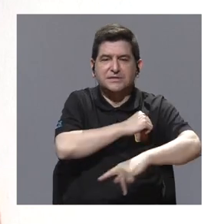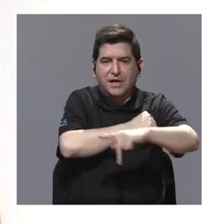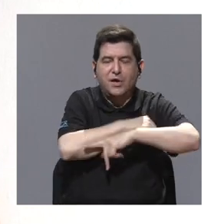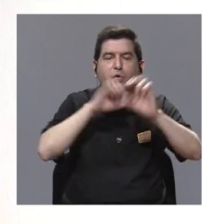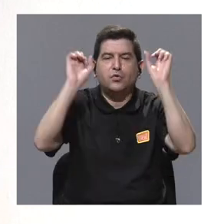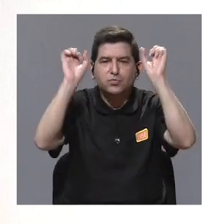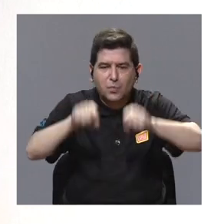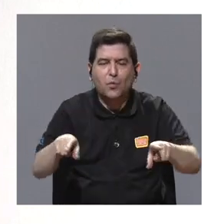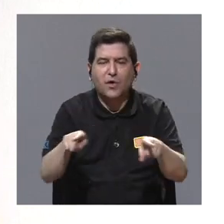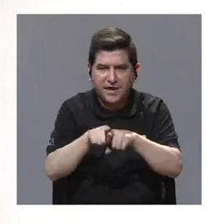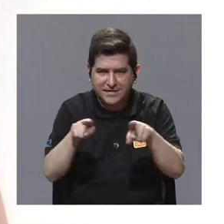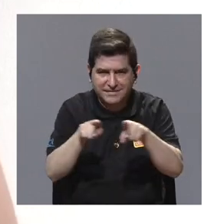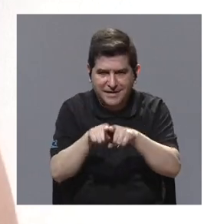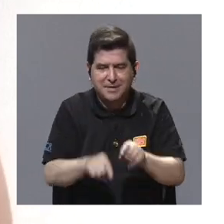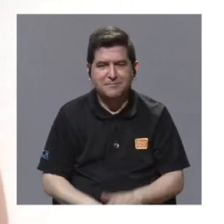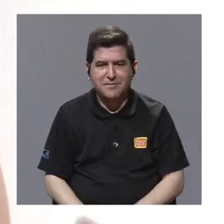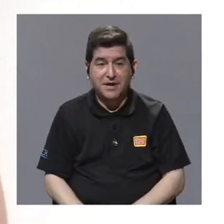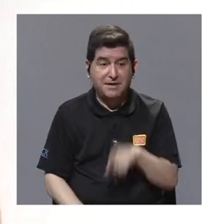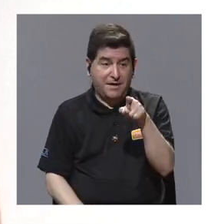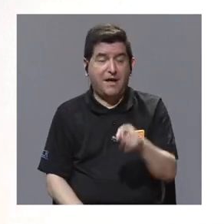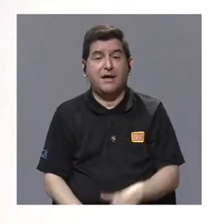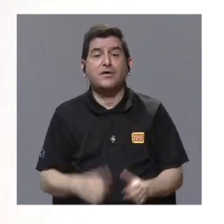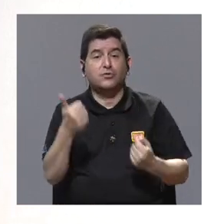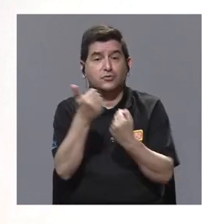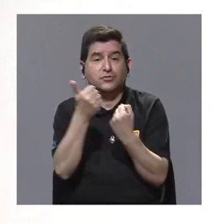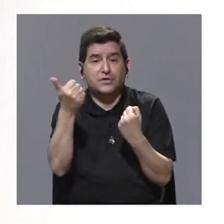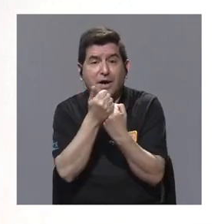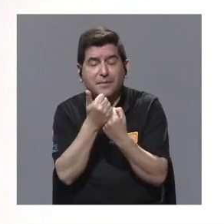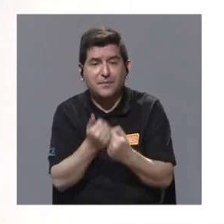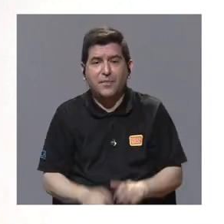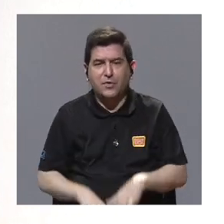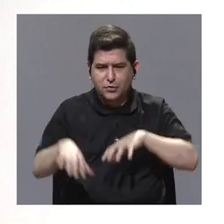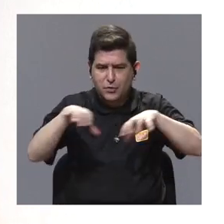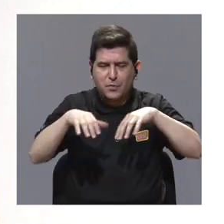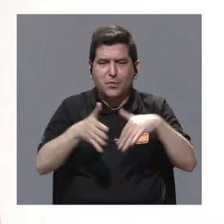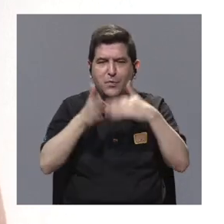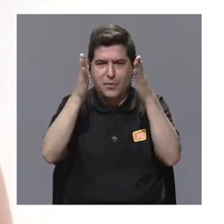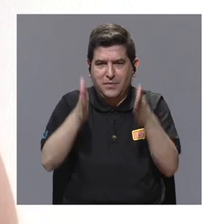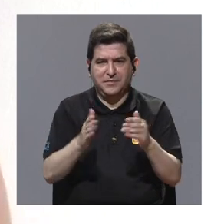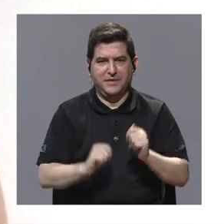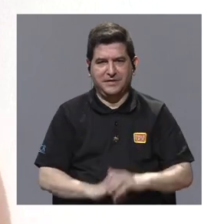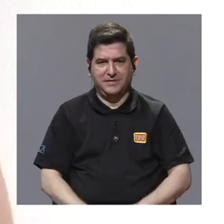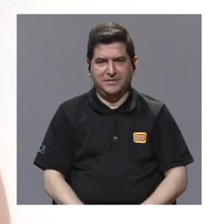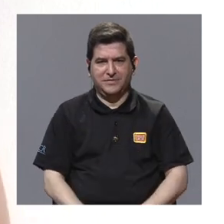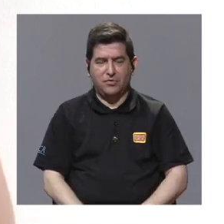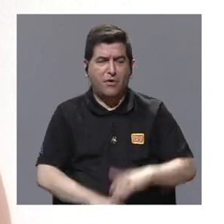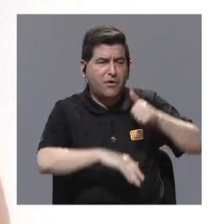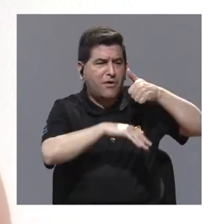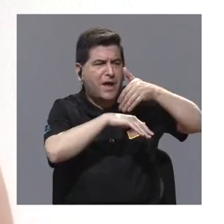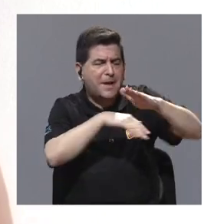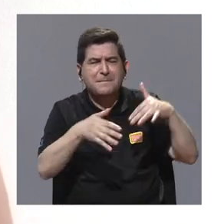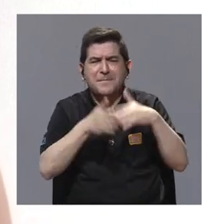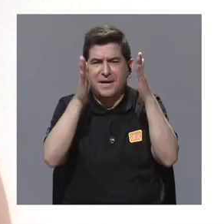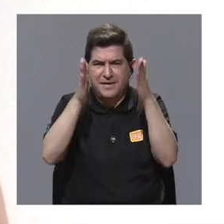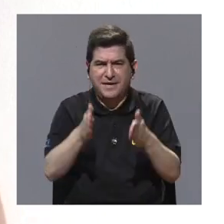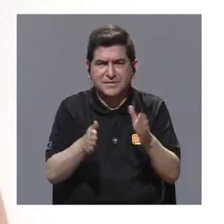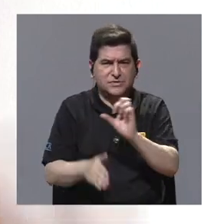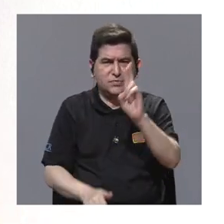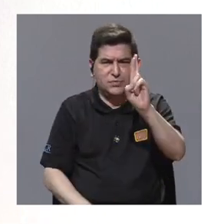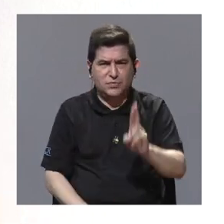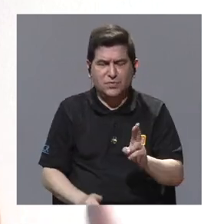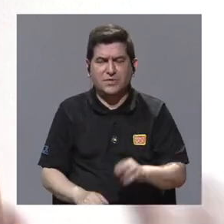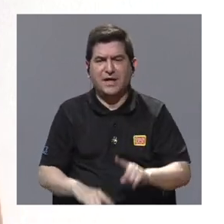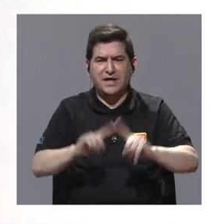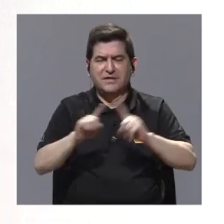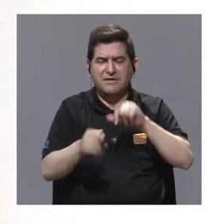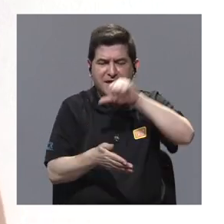extranjero pueden ser una gran fuente de apoyo para la movilidad estudiantil. Entonces, enviar estudiantes costarricenses